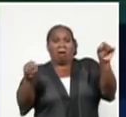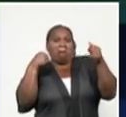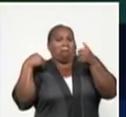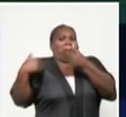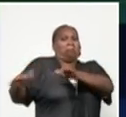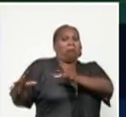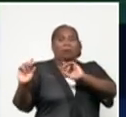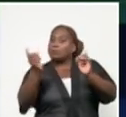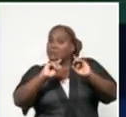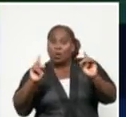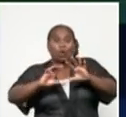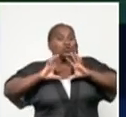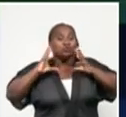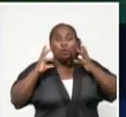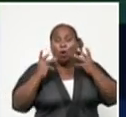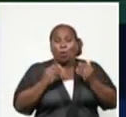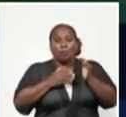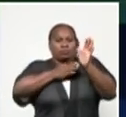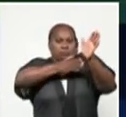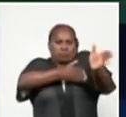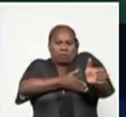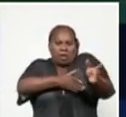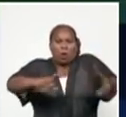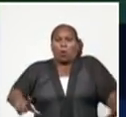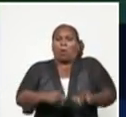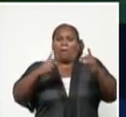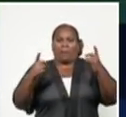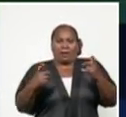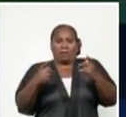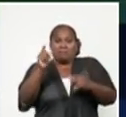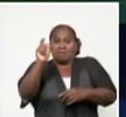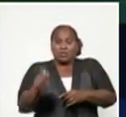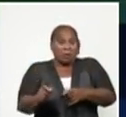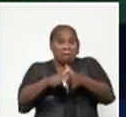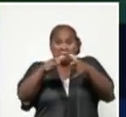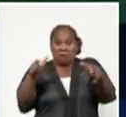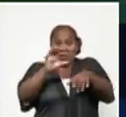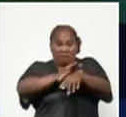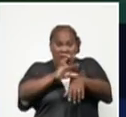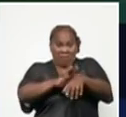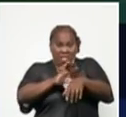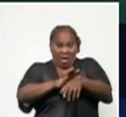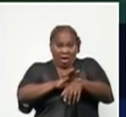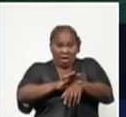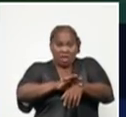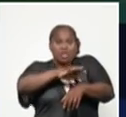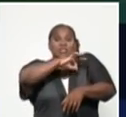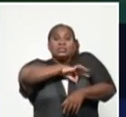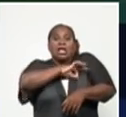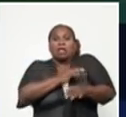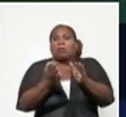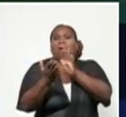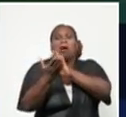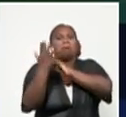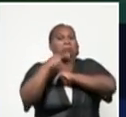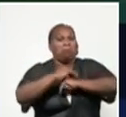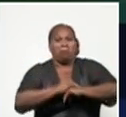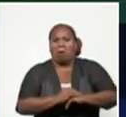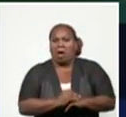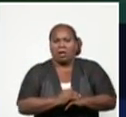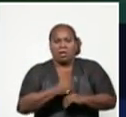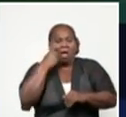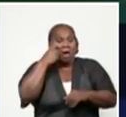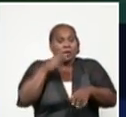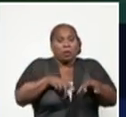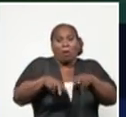cuenta que el número considerable de personas son asintomáticos y ha habido una gran movilidad en las últimas semanas